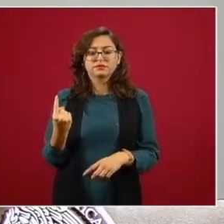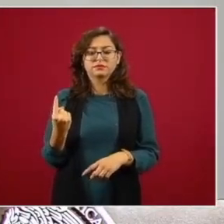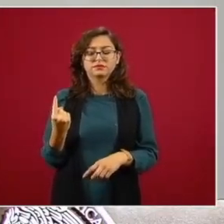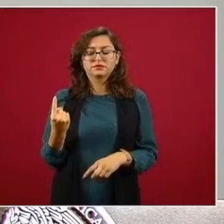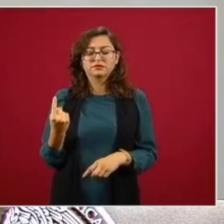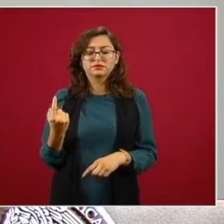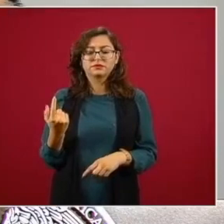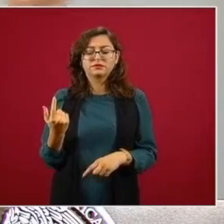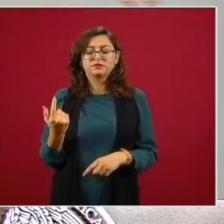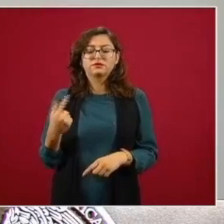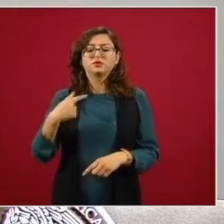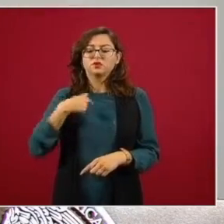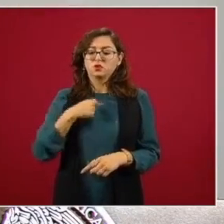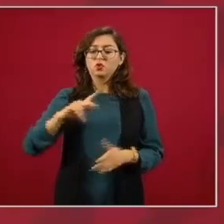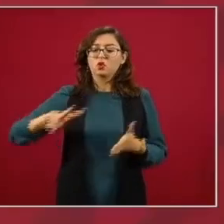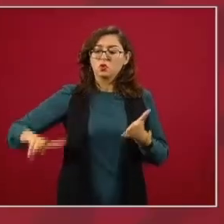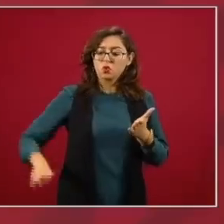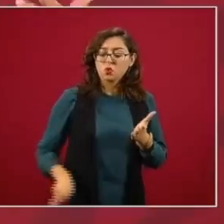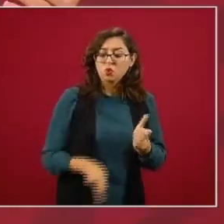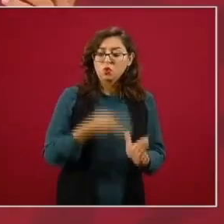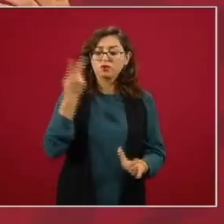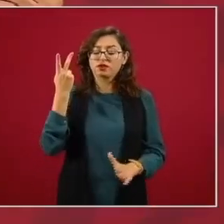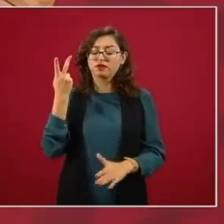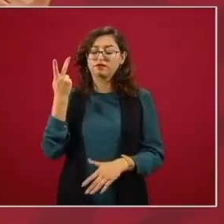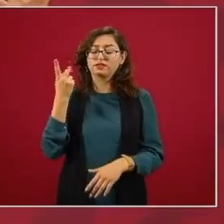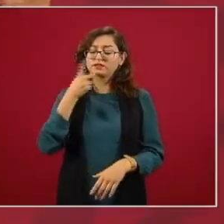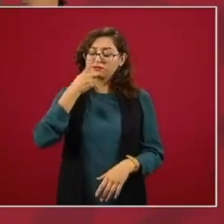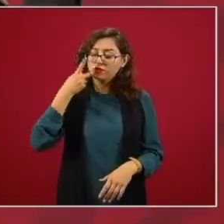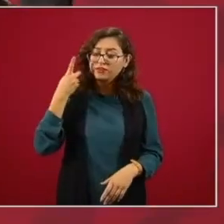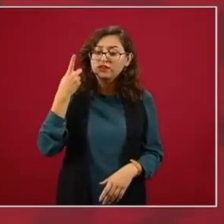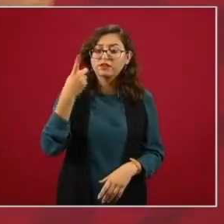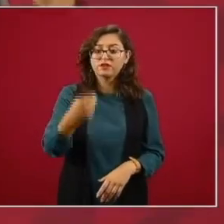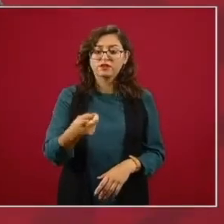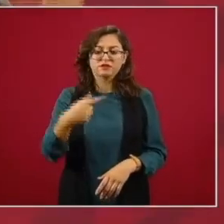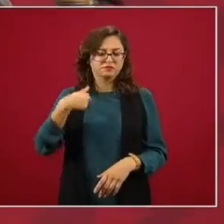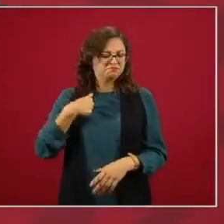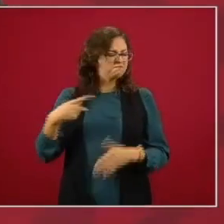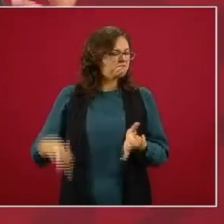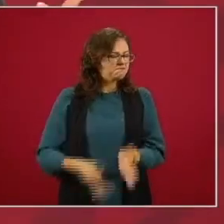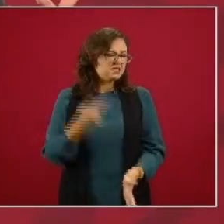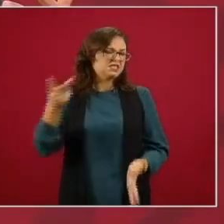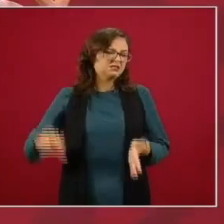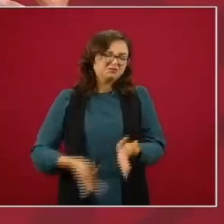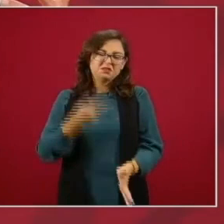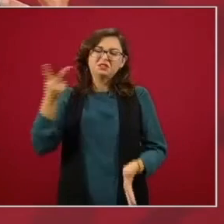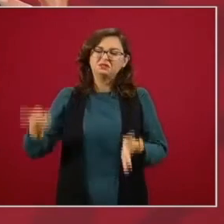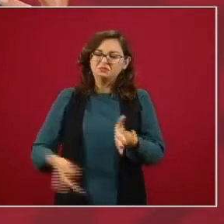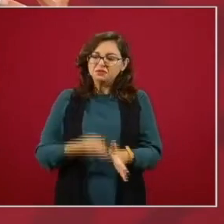lo voy a volver a decir y lo voy a seguir diciendo